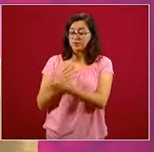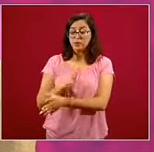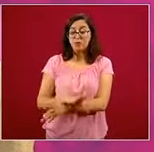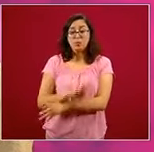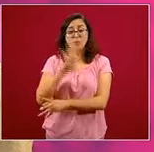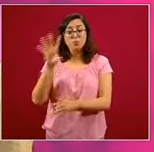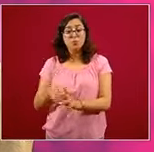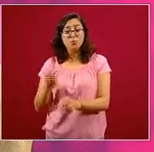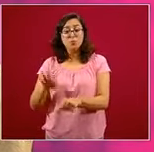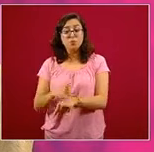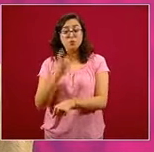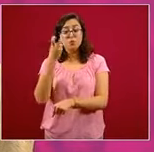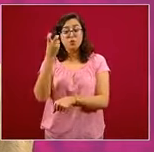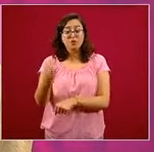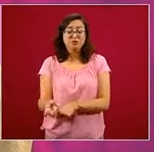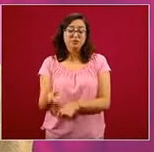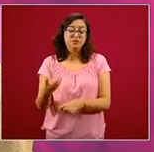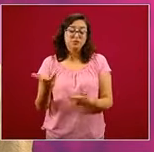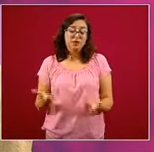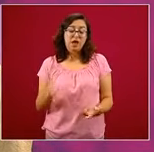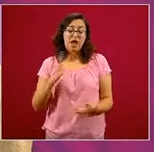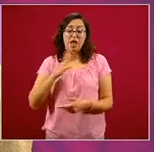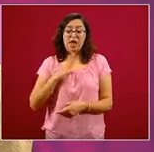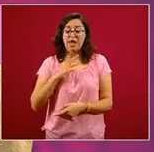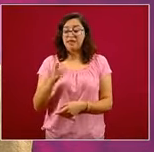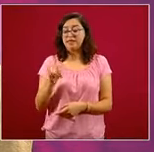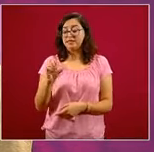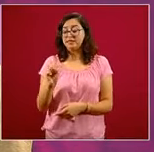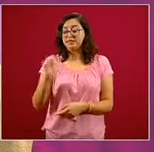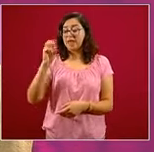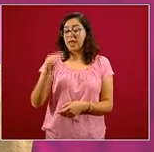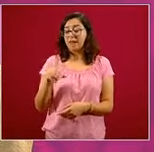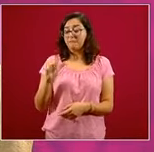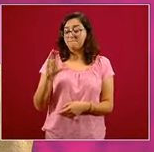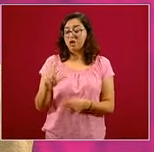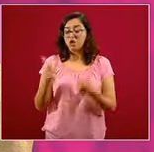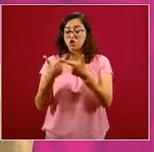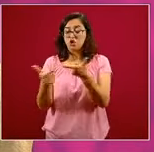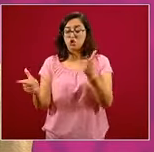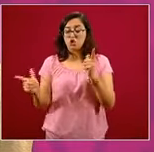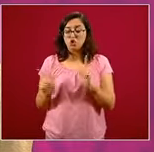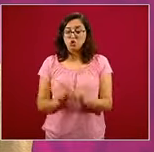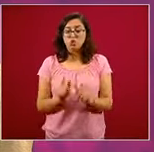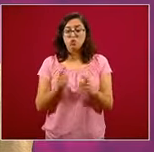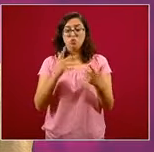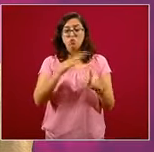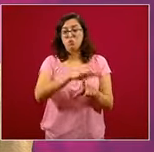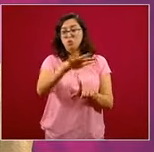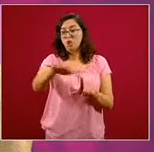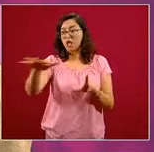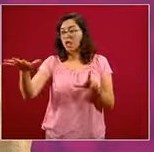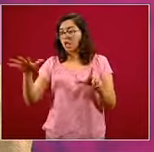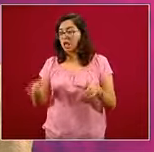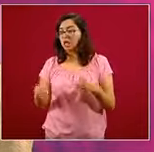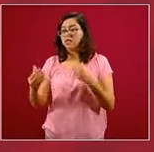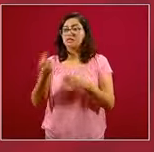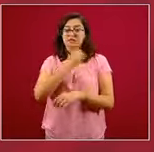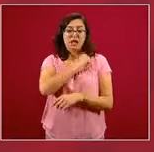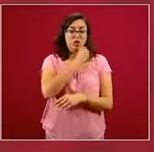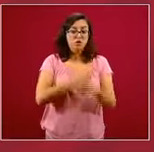se creó el GISAMAC, Grupo Intersectorial de Salud, Alimentación, Medio Ambiente y Competitividad,